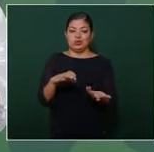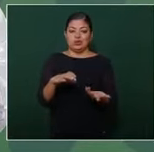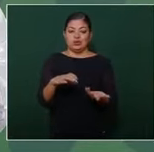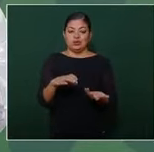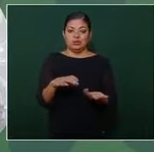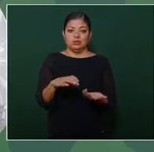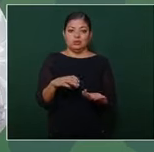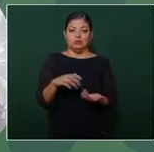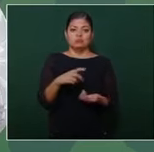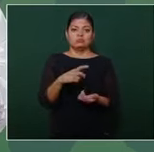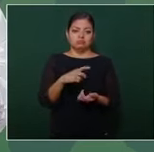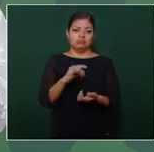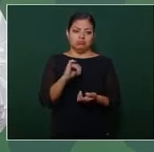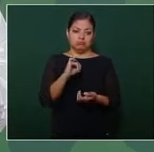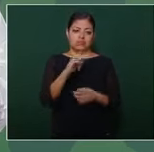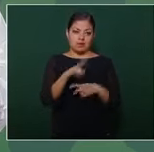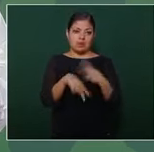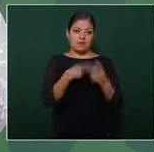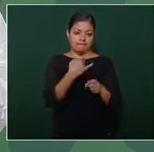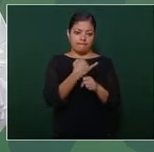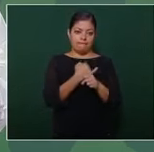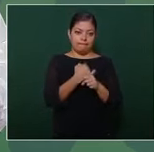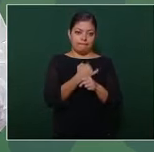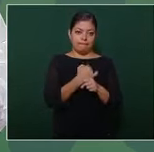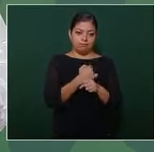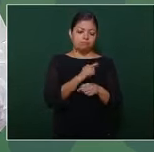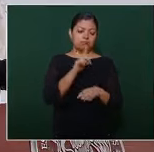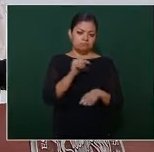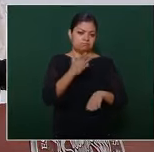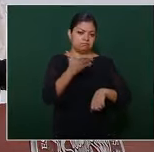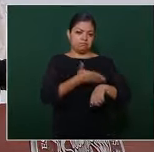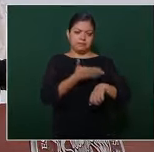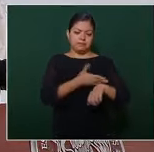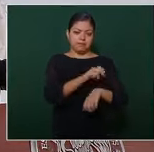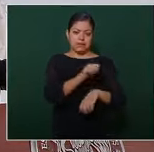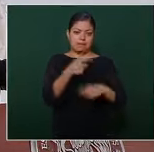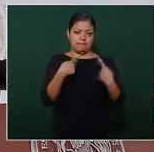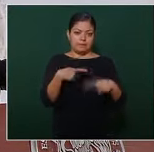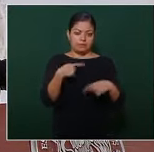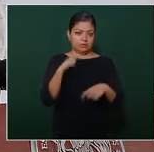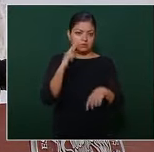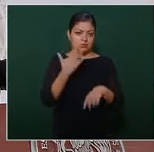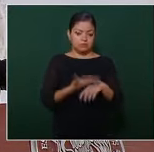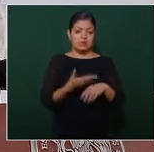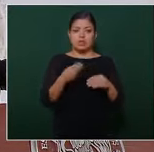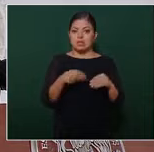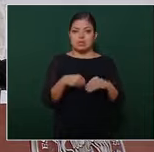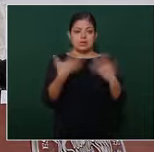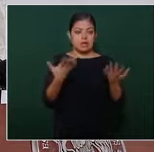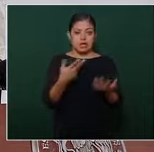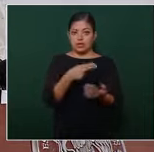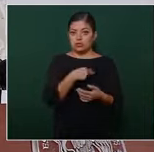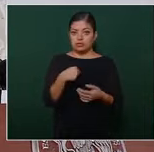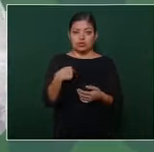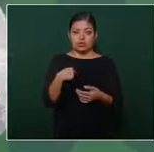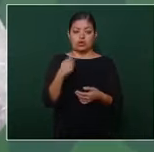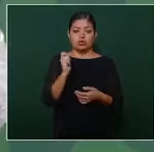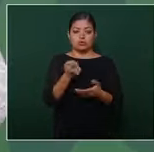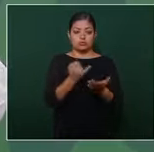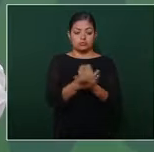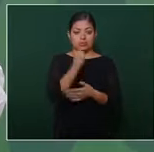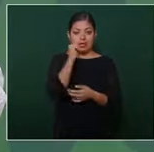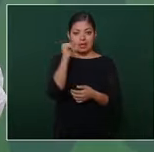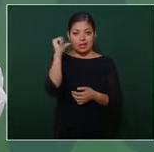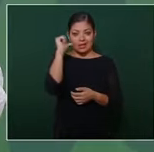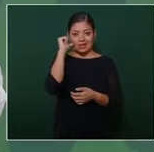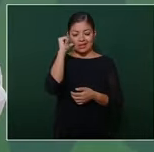que se va a investigar y que vamos a sancionar a los responsables por supuesto estamos en toda la disposición ayer nos reunimos